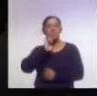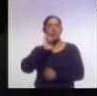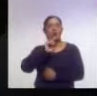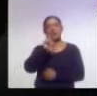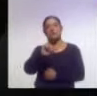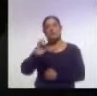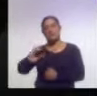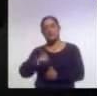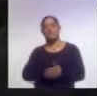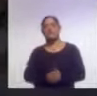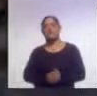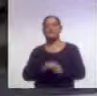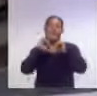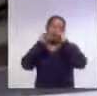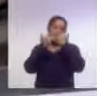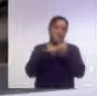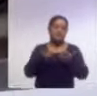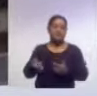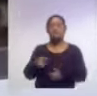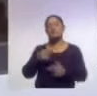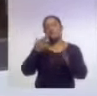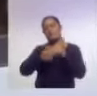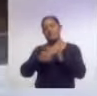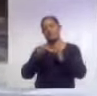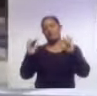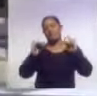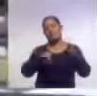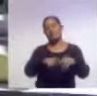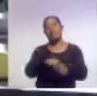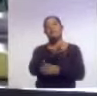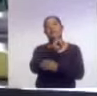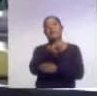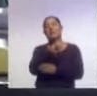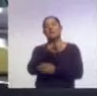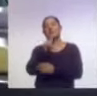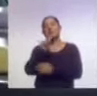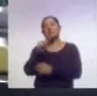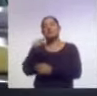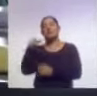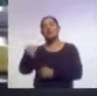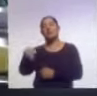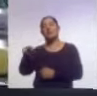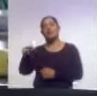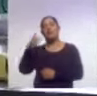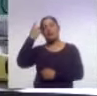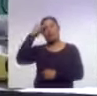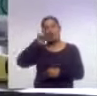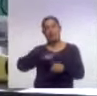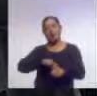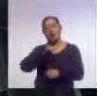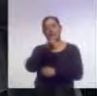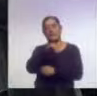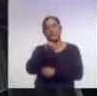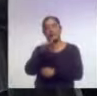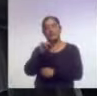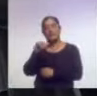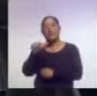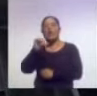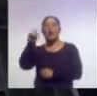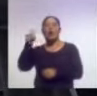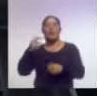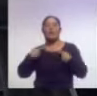AC. Al taller asistieron la Directora del Instituto Estatal de la Mujer, María Angélica Zárate Flores y funcionarios del Poder Judicial.